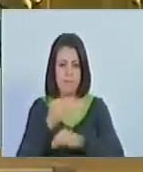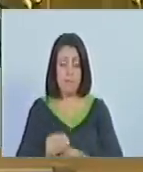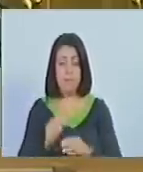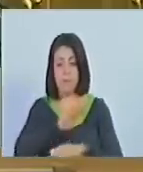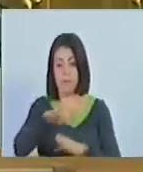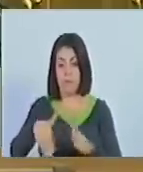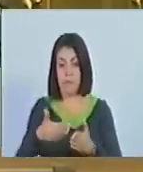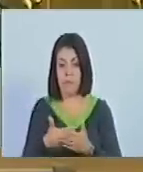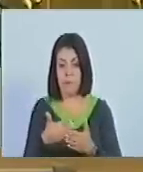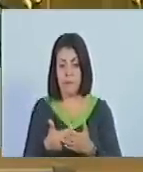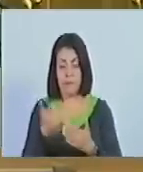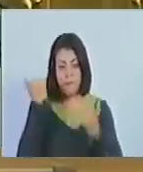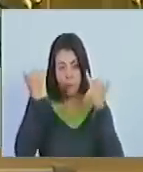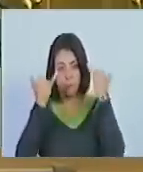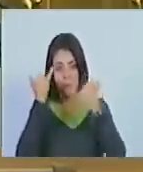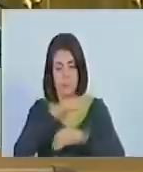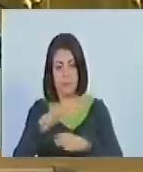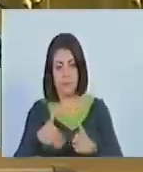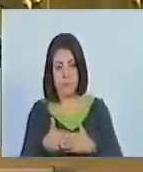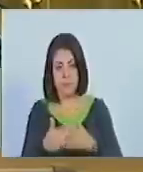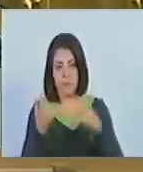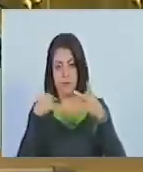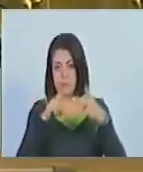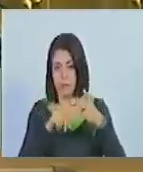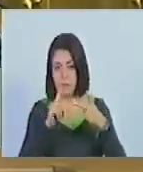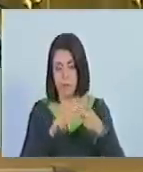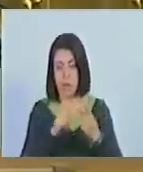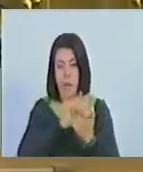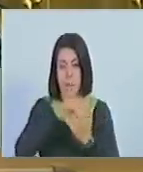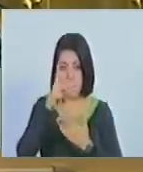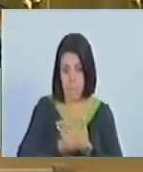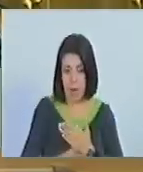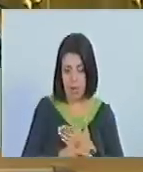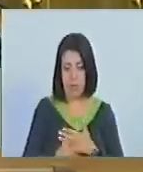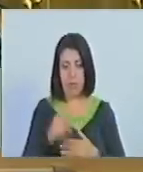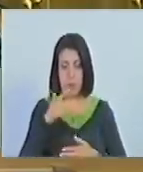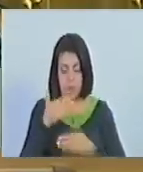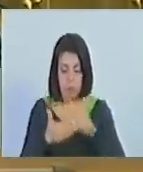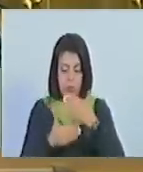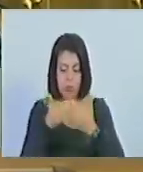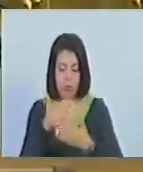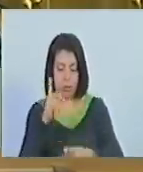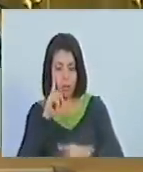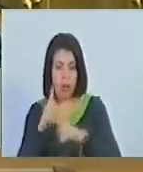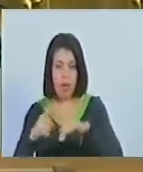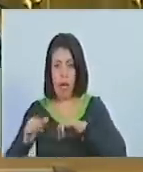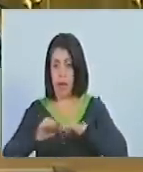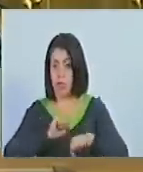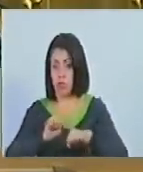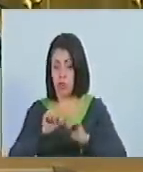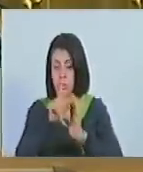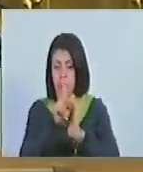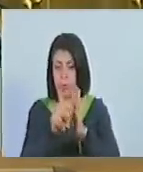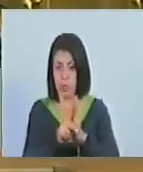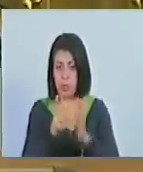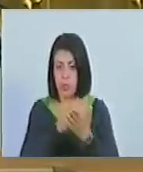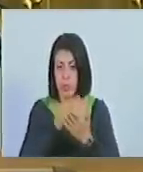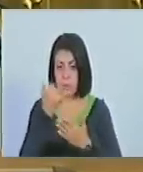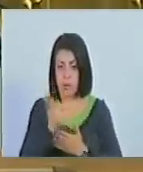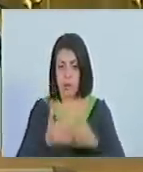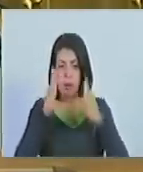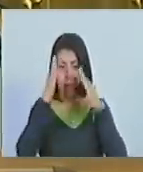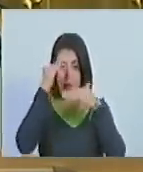colectivas del imaginario colectivo. Dos. Plan. Es la fase que determina las acciones, programas y proyectos que,